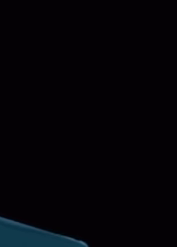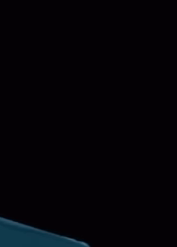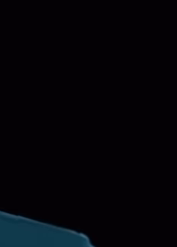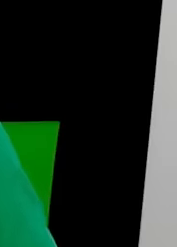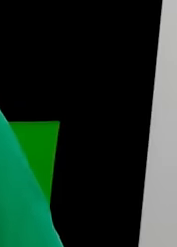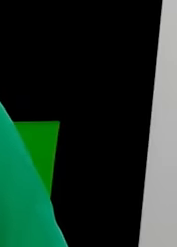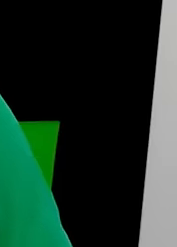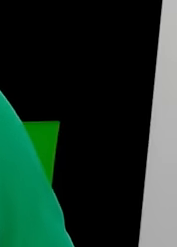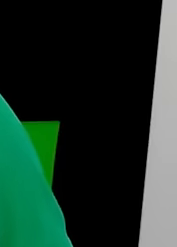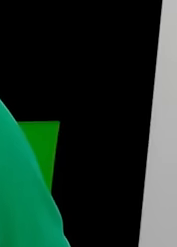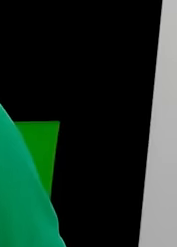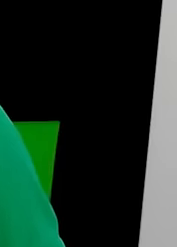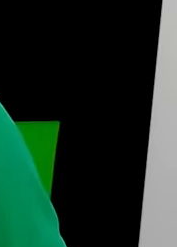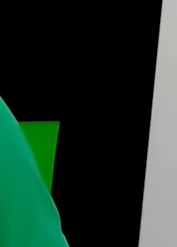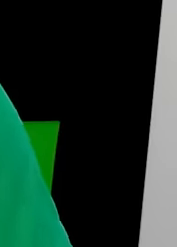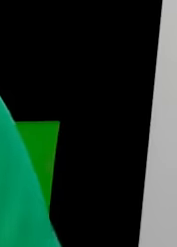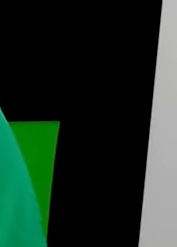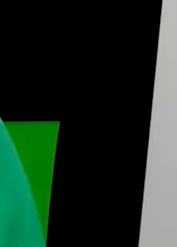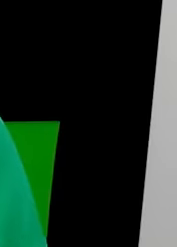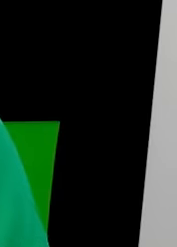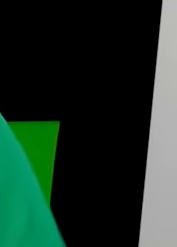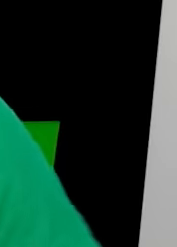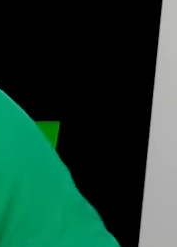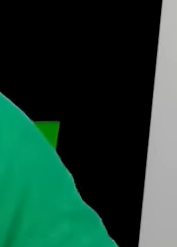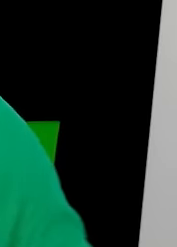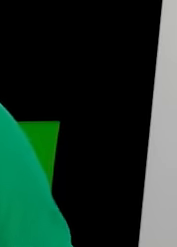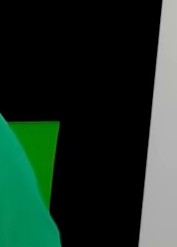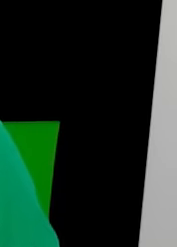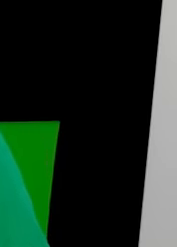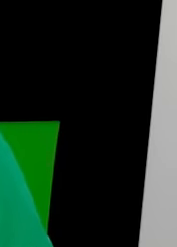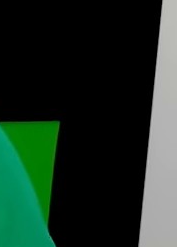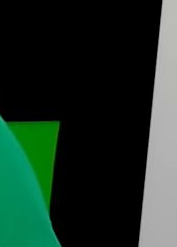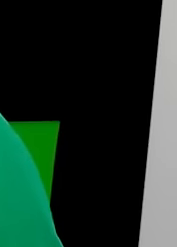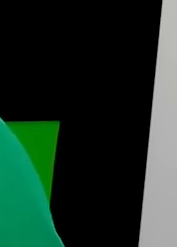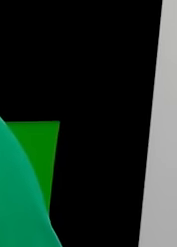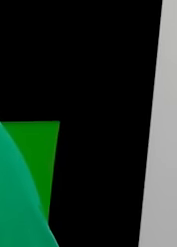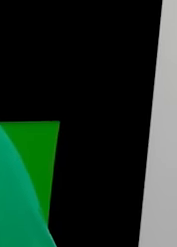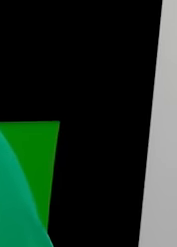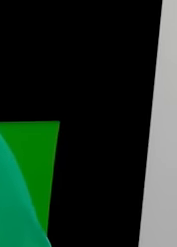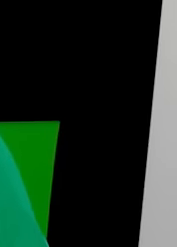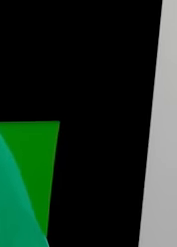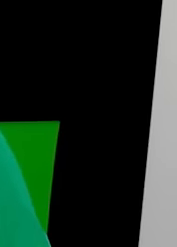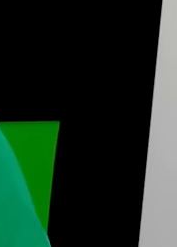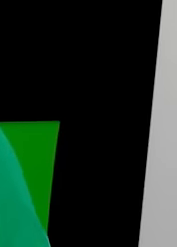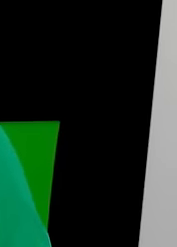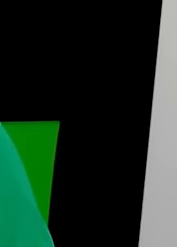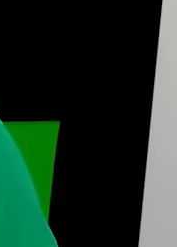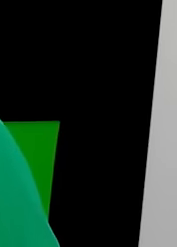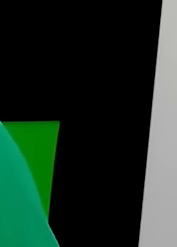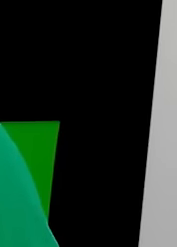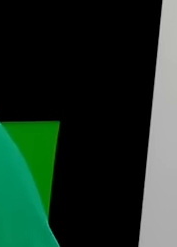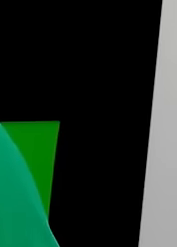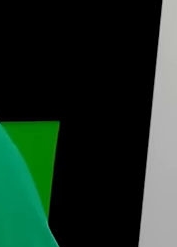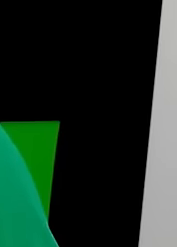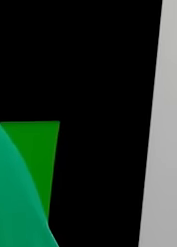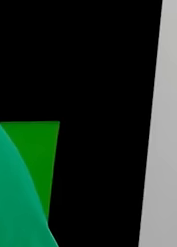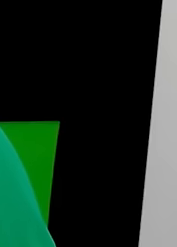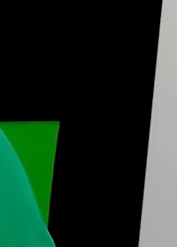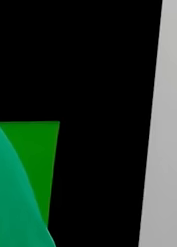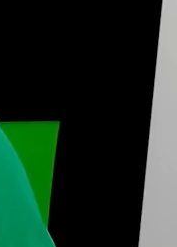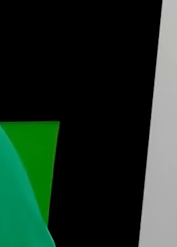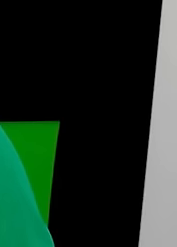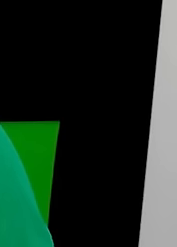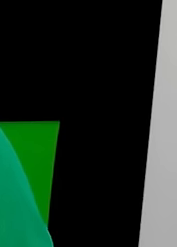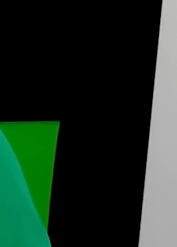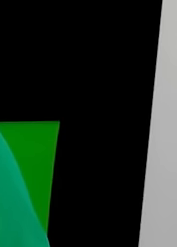Juan por su casa. Por supuesto que en el panorama geoestratégico se juega mucho más que la elección